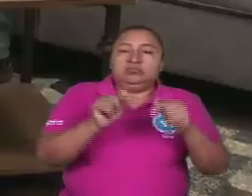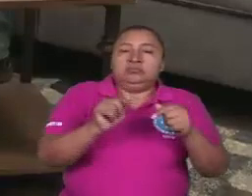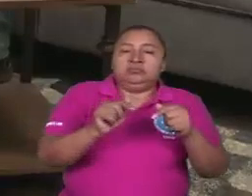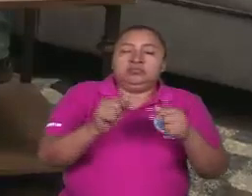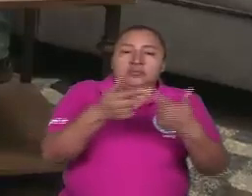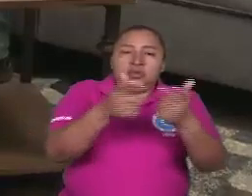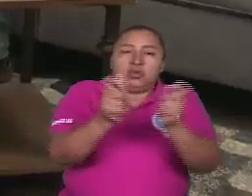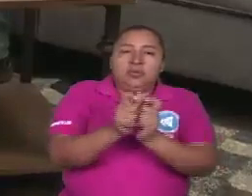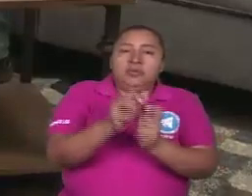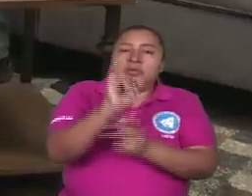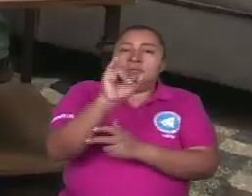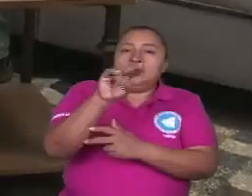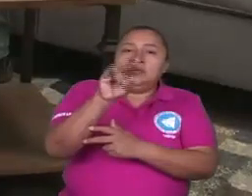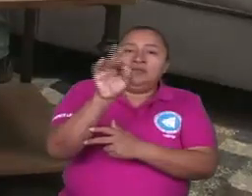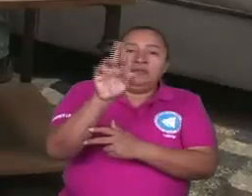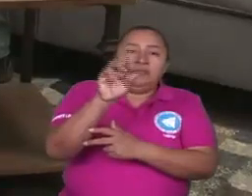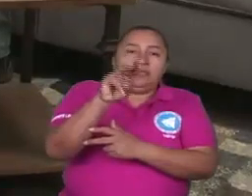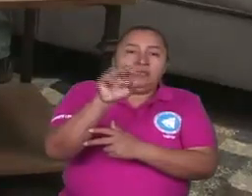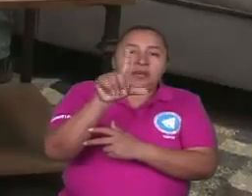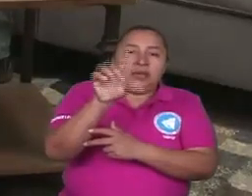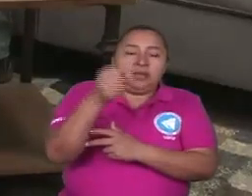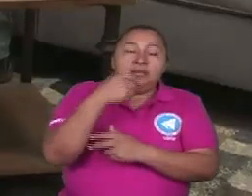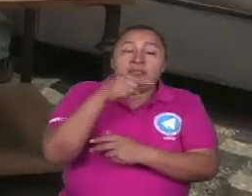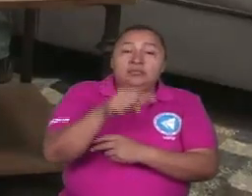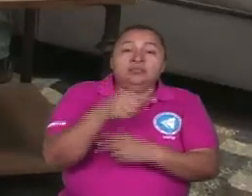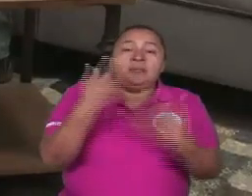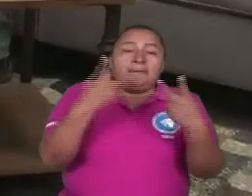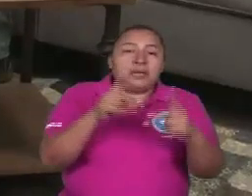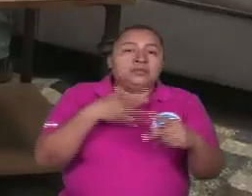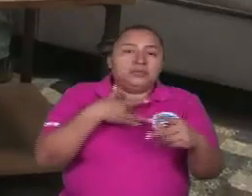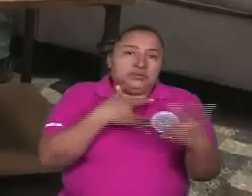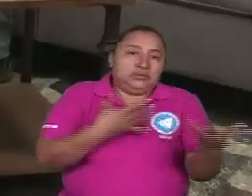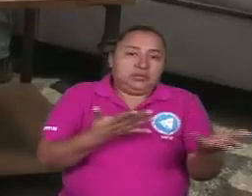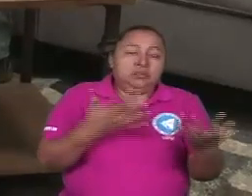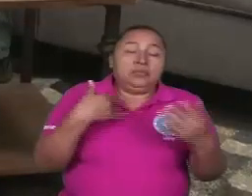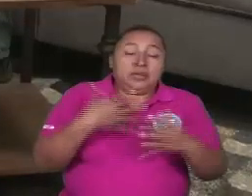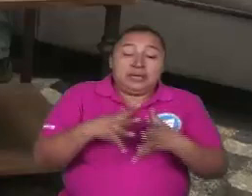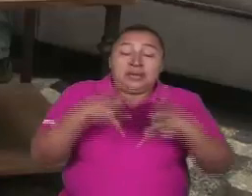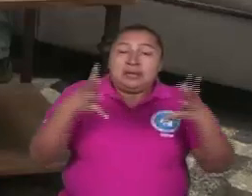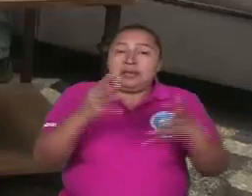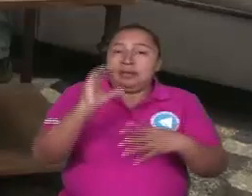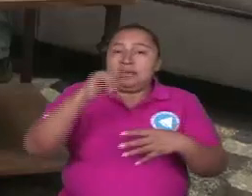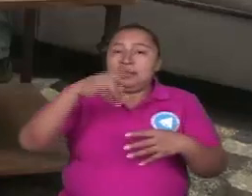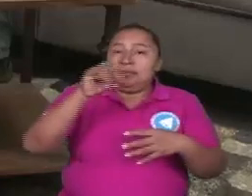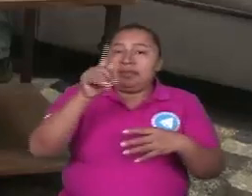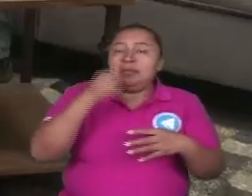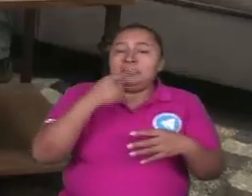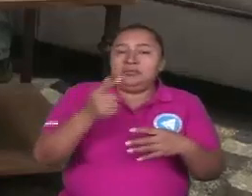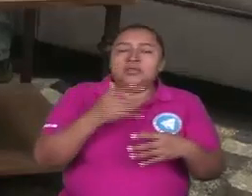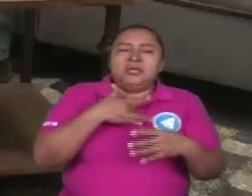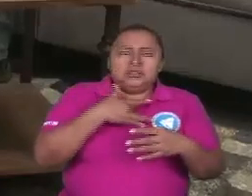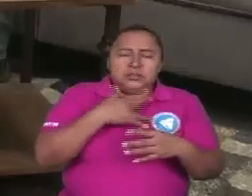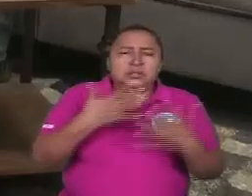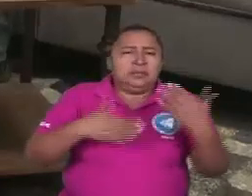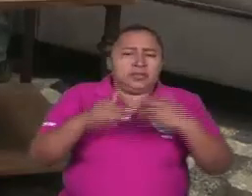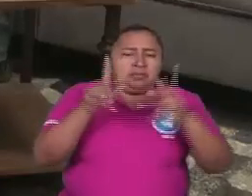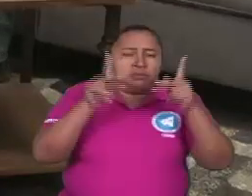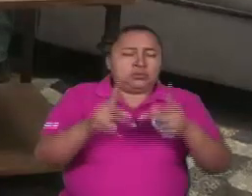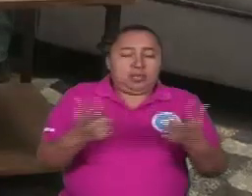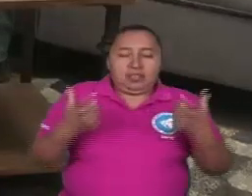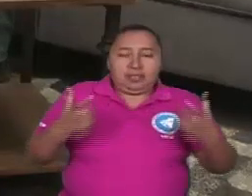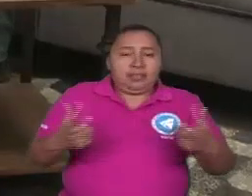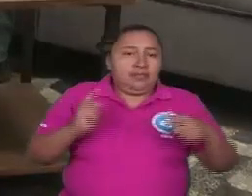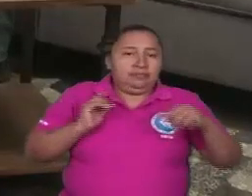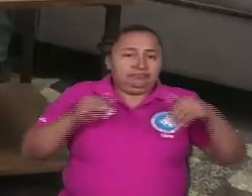sectores informales informales pero necesarios para el gran capital necesarios para el gran capital entonces